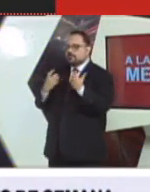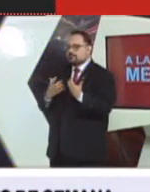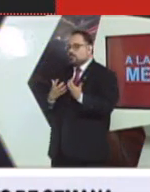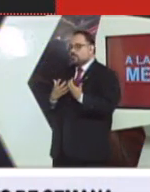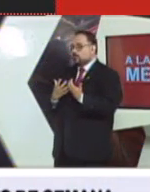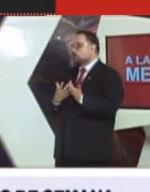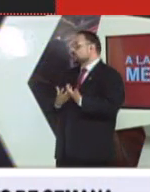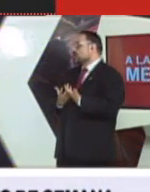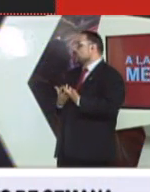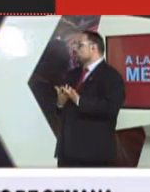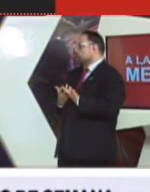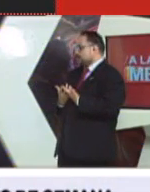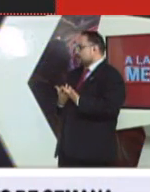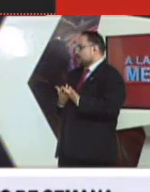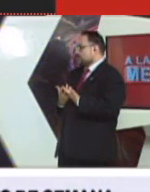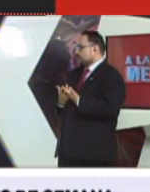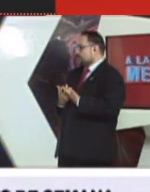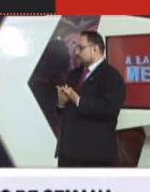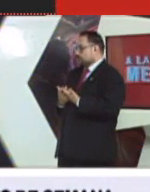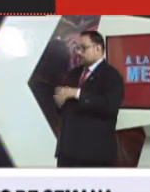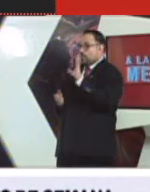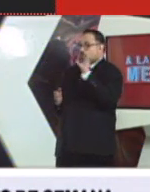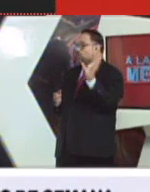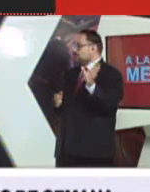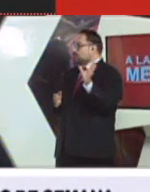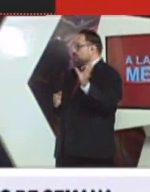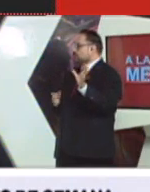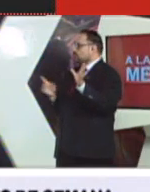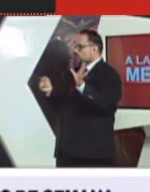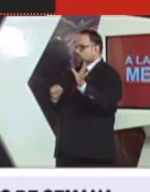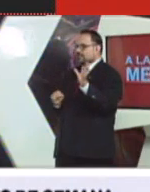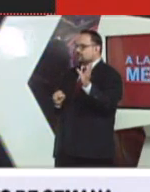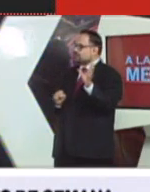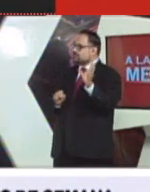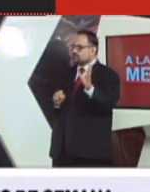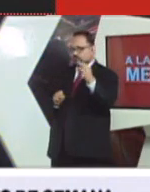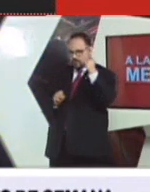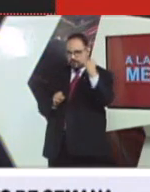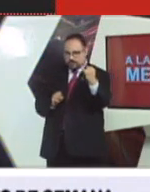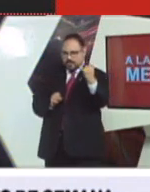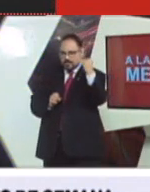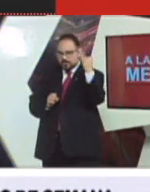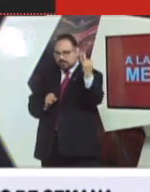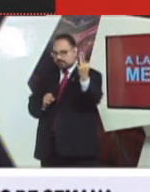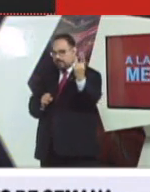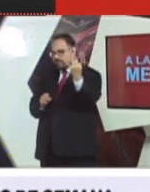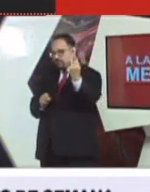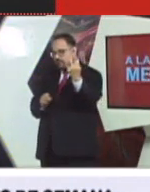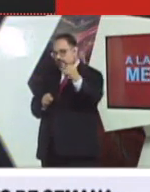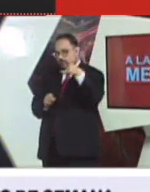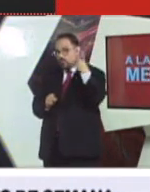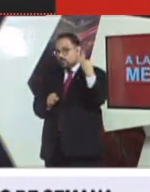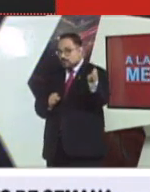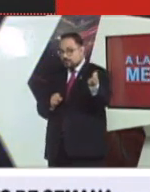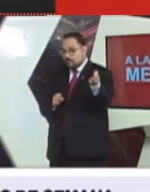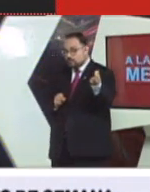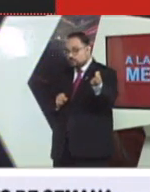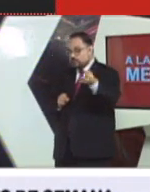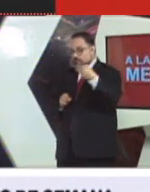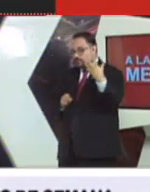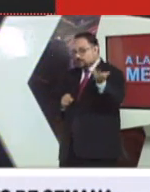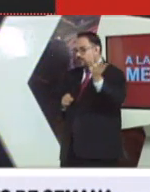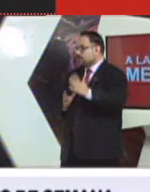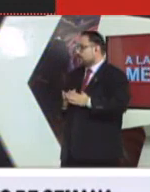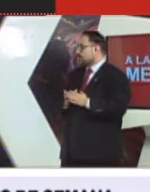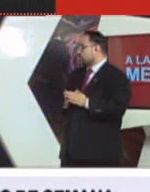análisis, pero nos da un fuerte llamado de atención. Que por lo visto, con los casos que has mencionado, Italia, España, por ejemplo, Estados